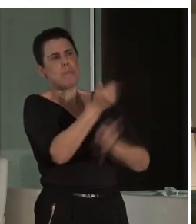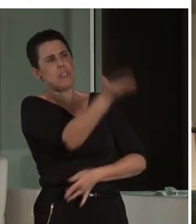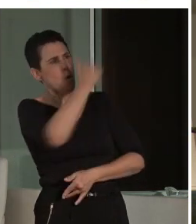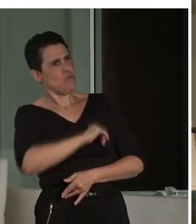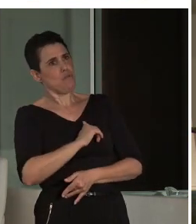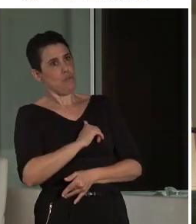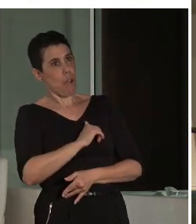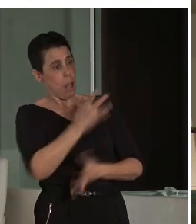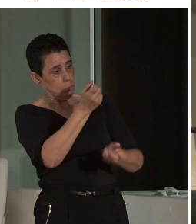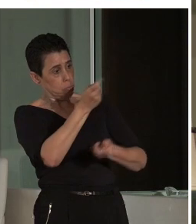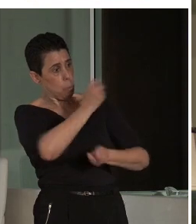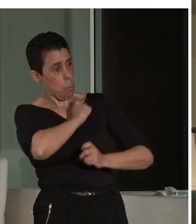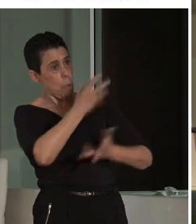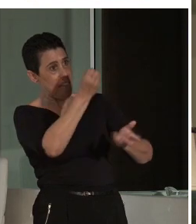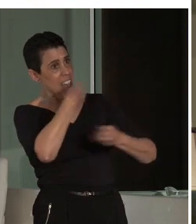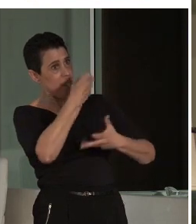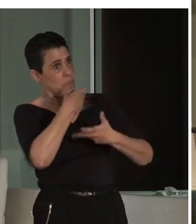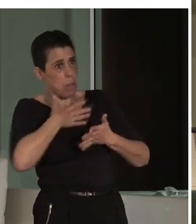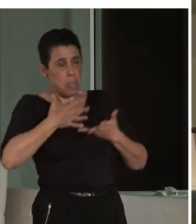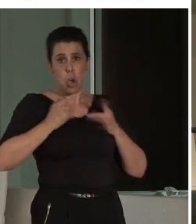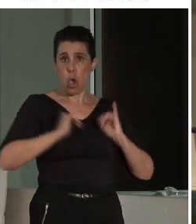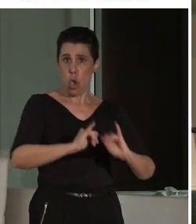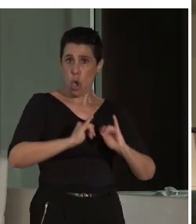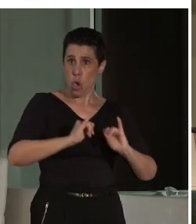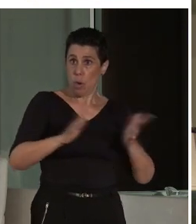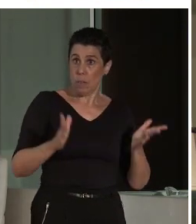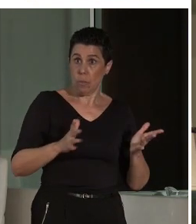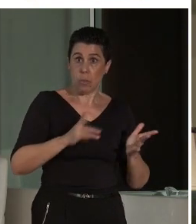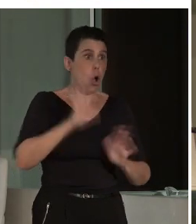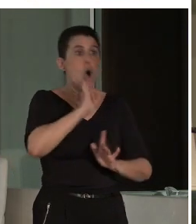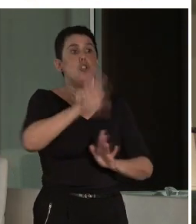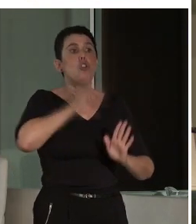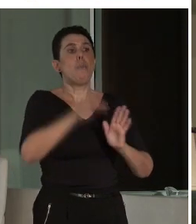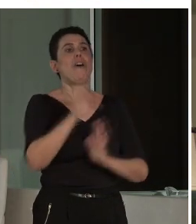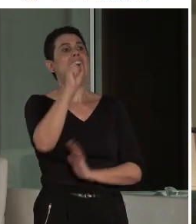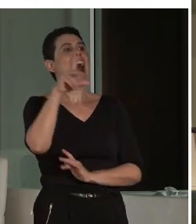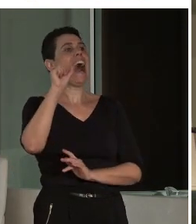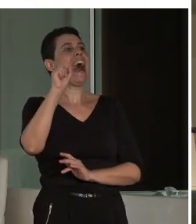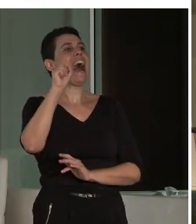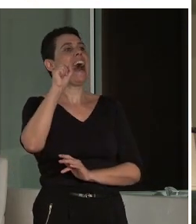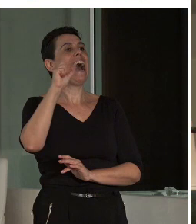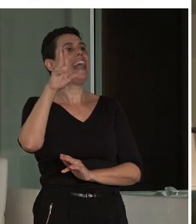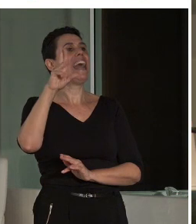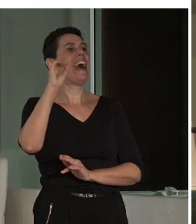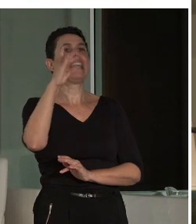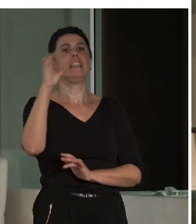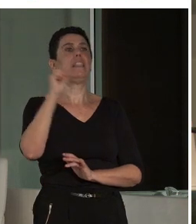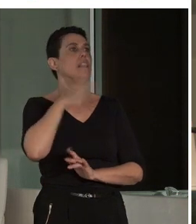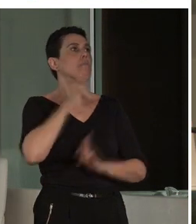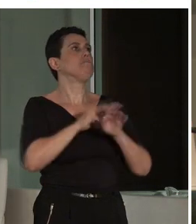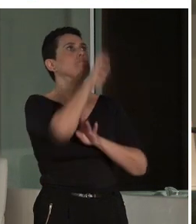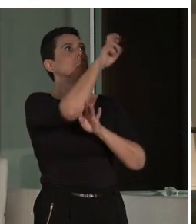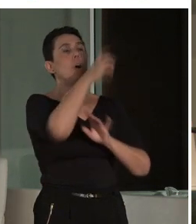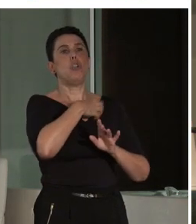¿sabes? Y ya. Bueno, yo a lo mejor no puedo hacer que subas a la Darbe, pero te puedo hacer un pedazo de foto, un pedazo de